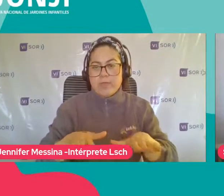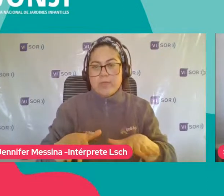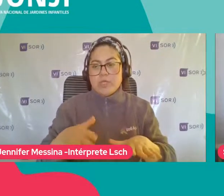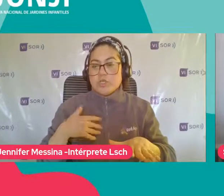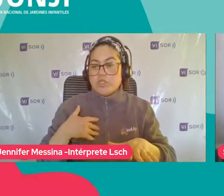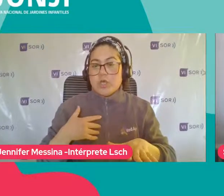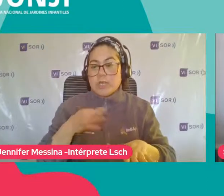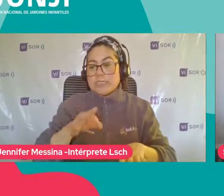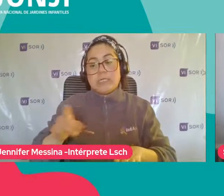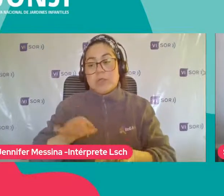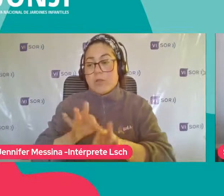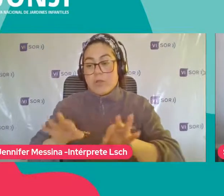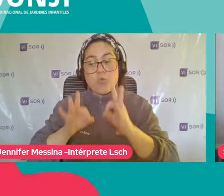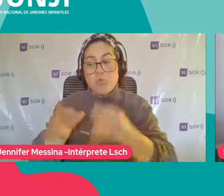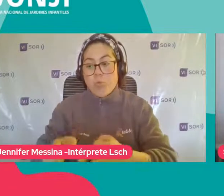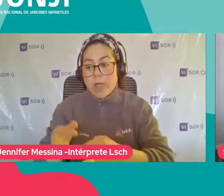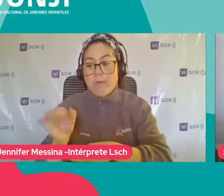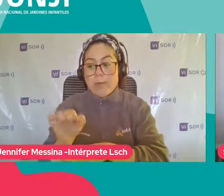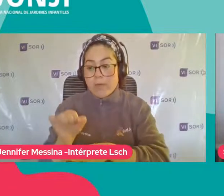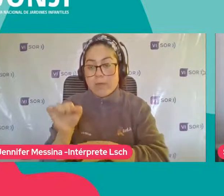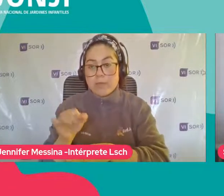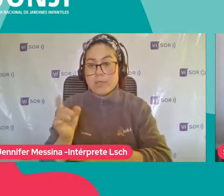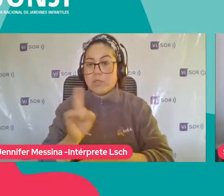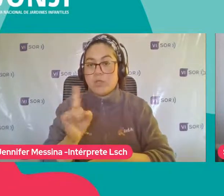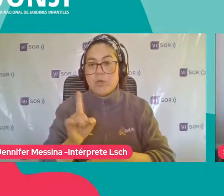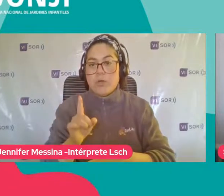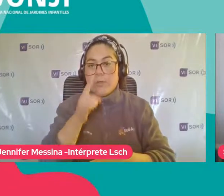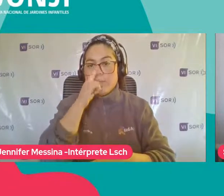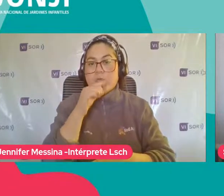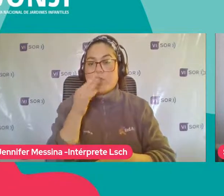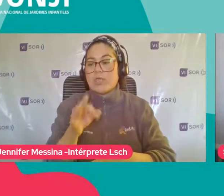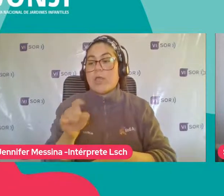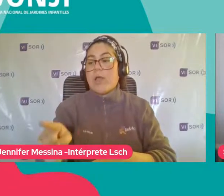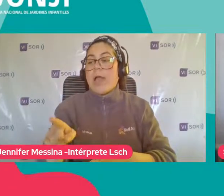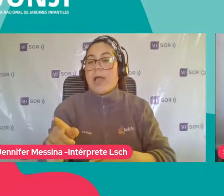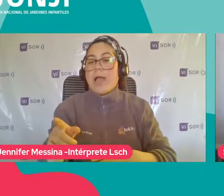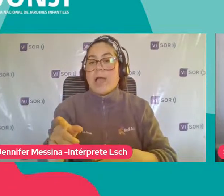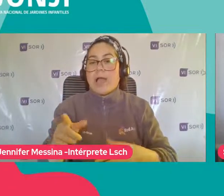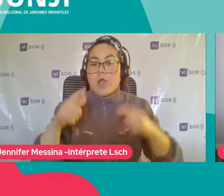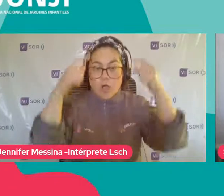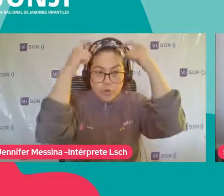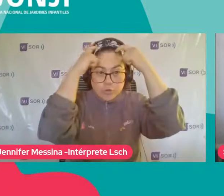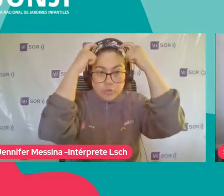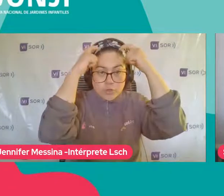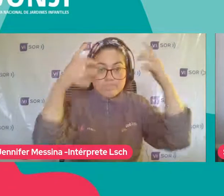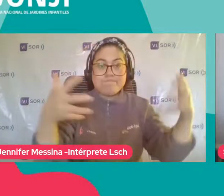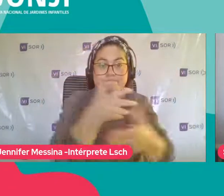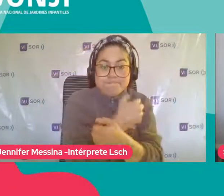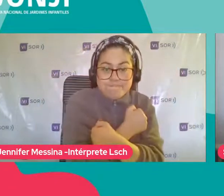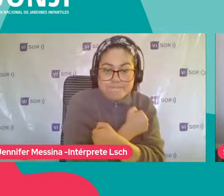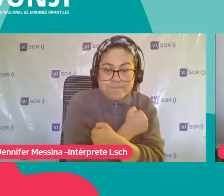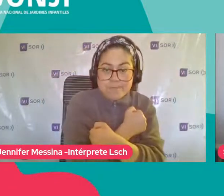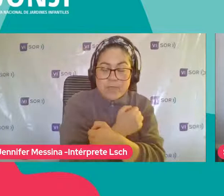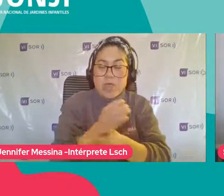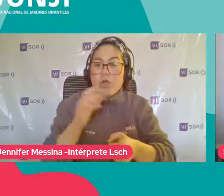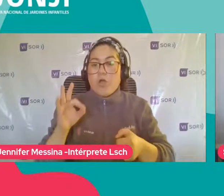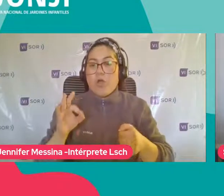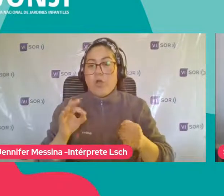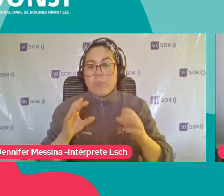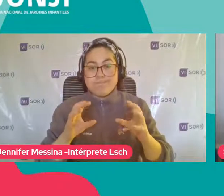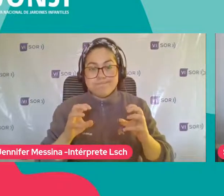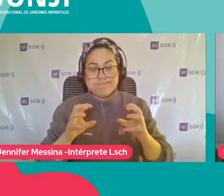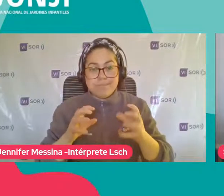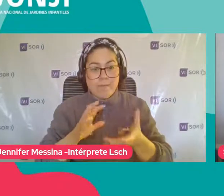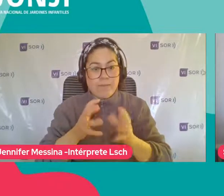Pero sí Voy a hacer que Por ejemplo Abrace un peluche O sí voy a hacer Por ejemplo Que apriete una pelota De estas pelotas de gomita